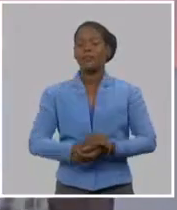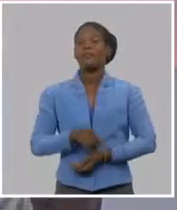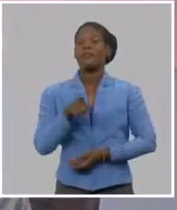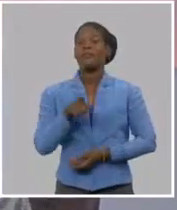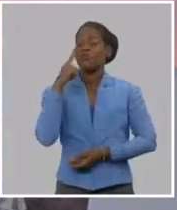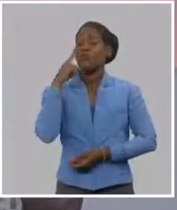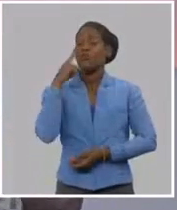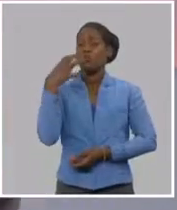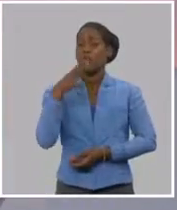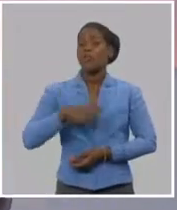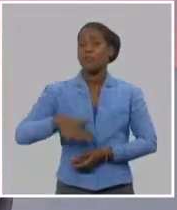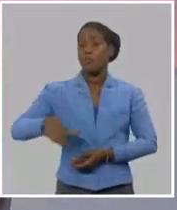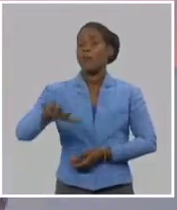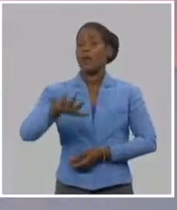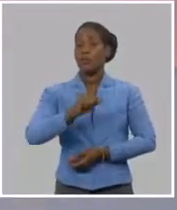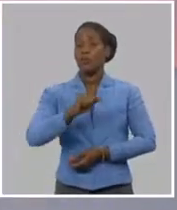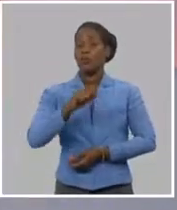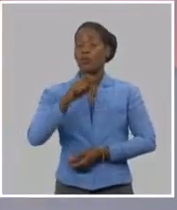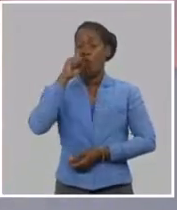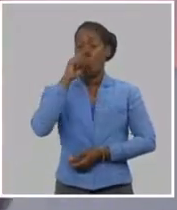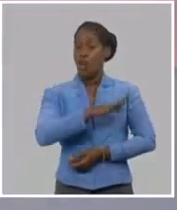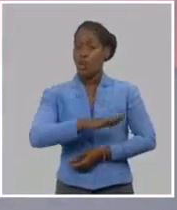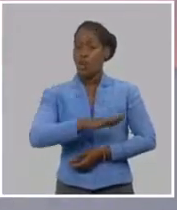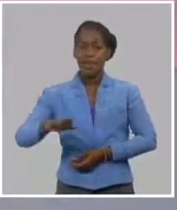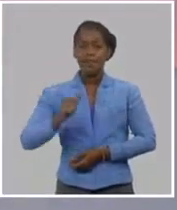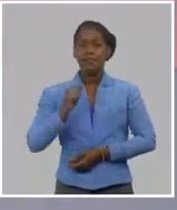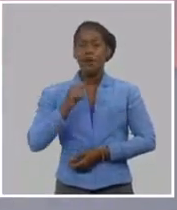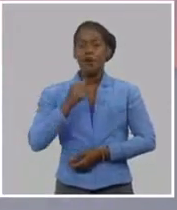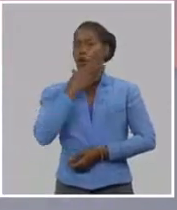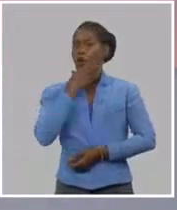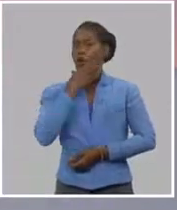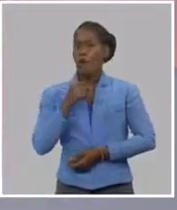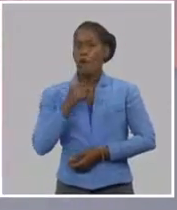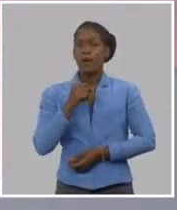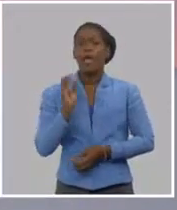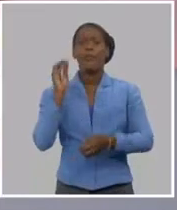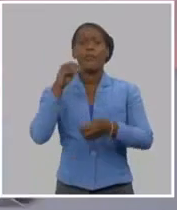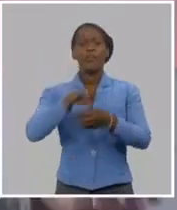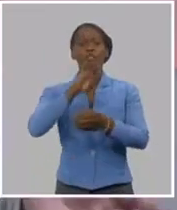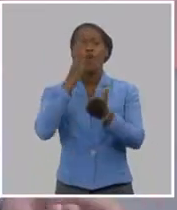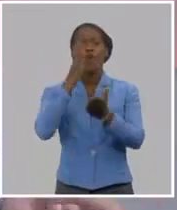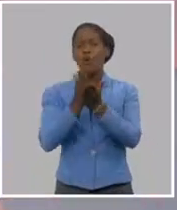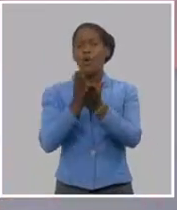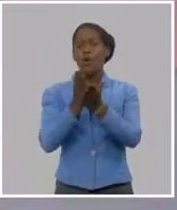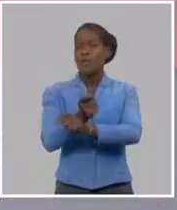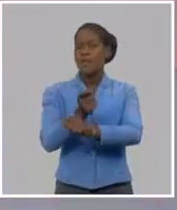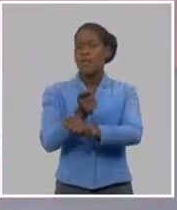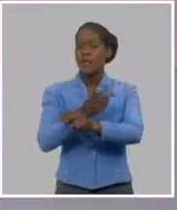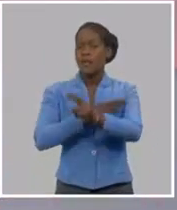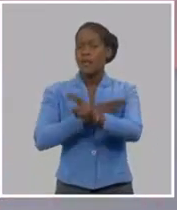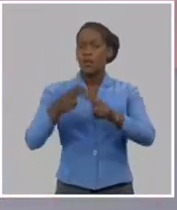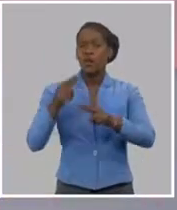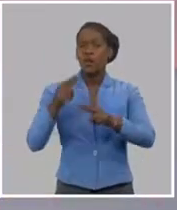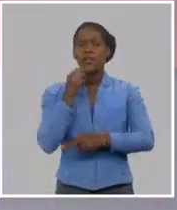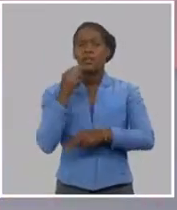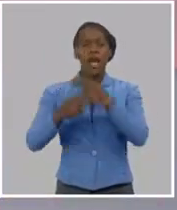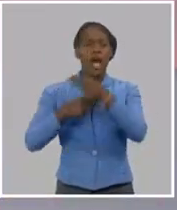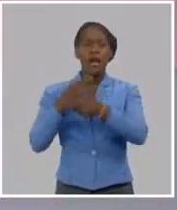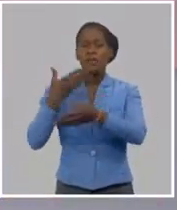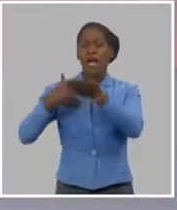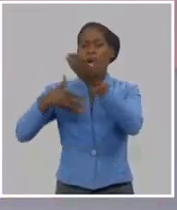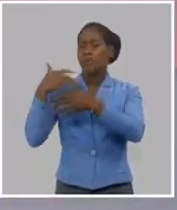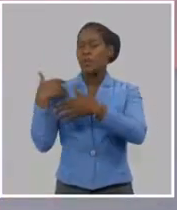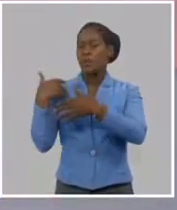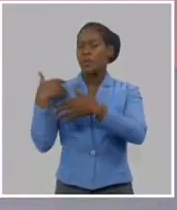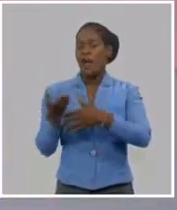diferentes generaciones de cubanos, desde los pequeños, desde las instituciones educativas y culturales, pero también en todos los ámbitos de la vida. Y un tercer